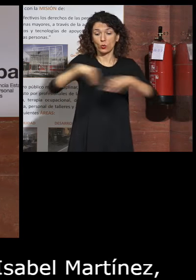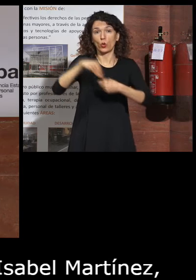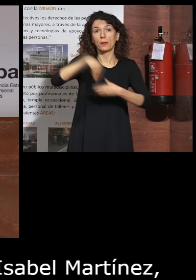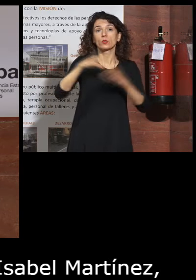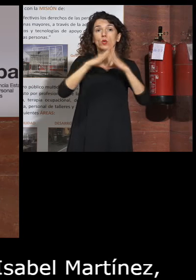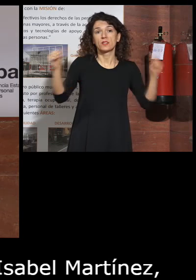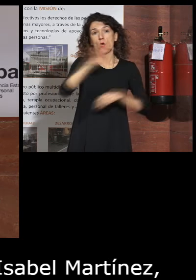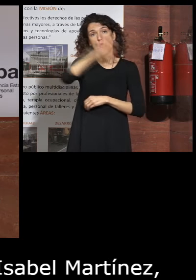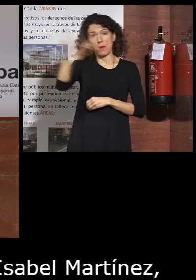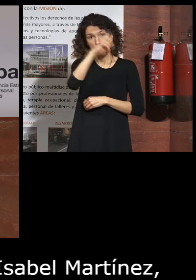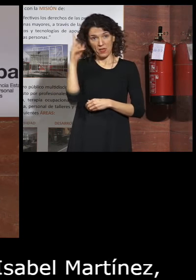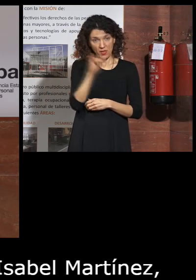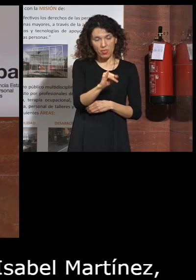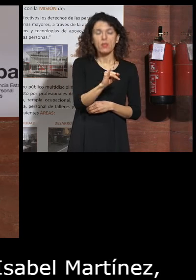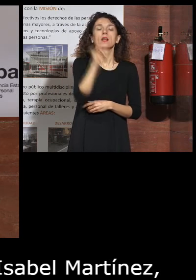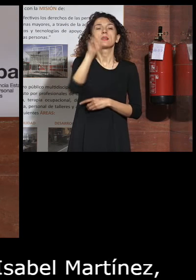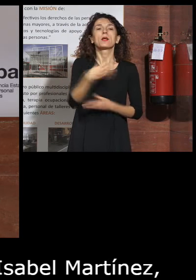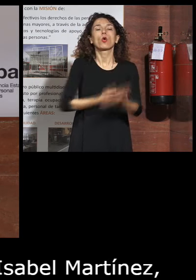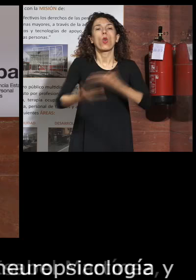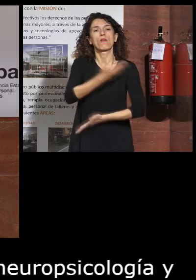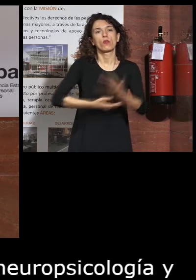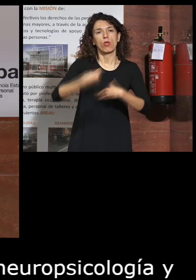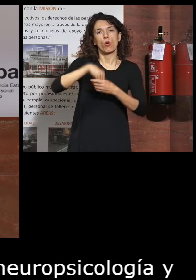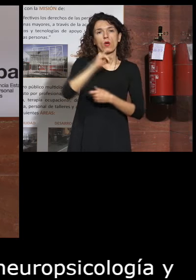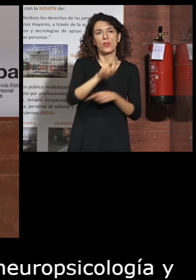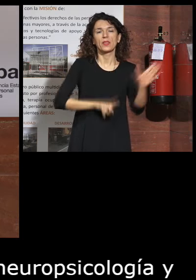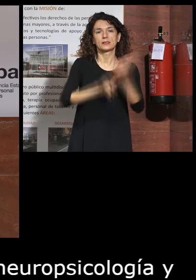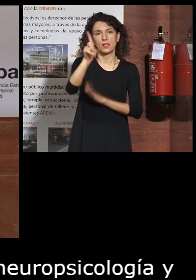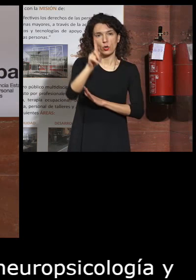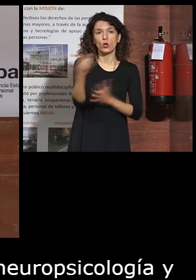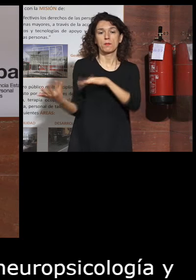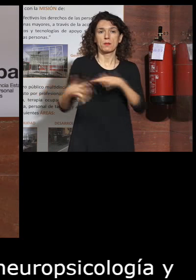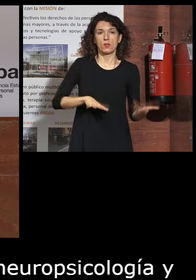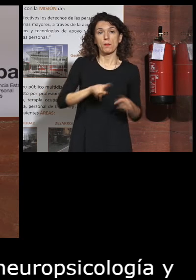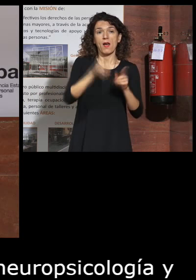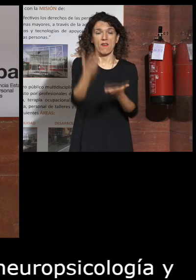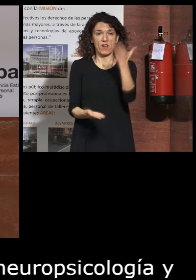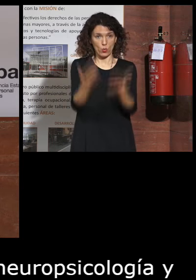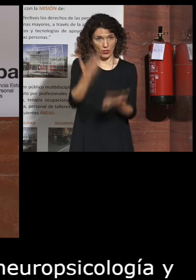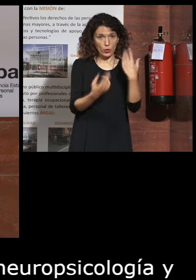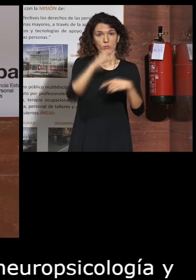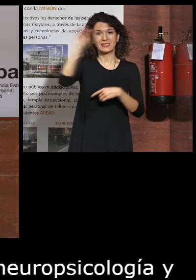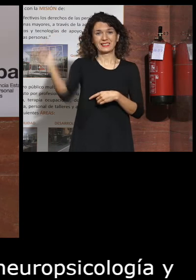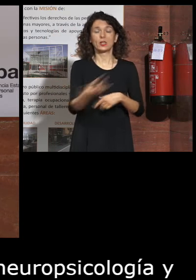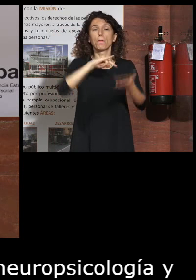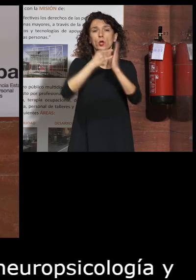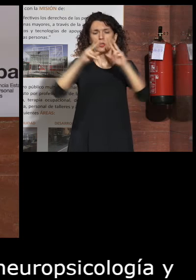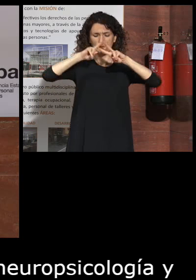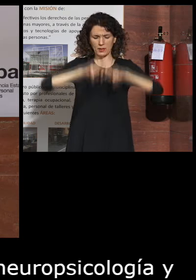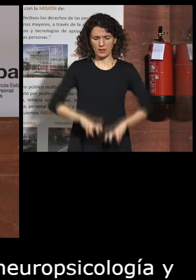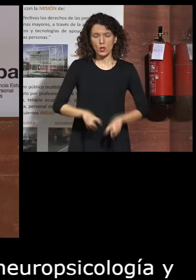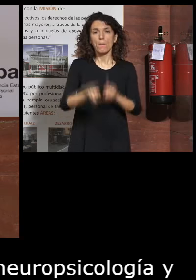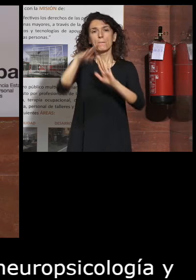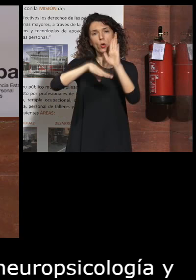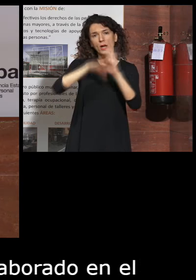Universidad Europea de Madrid y también ha colaborado en el desarrollo implementación y evaluación de diversos proyectos de investigación sobre